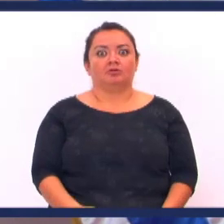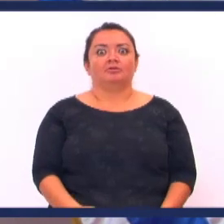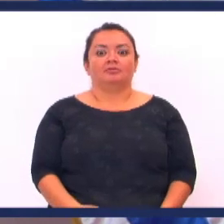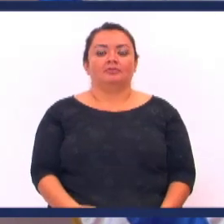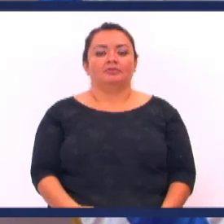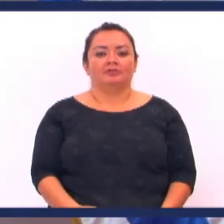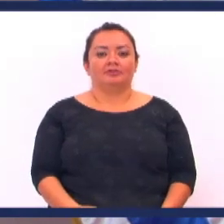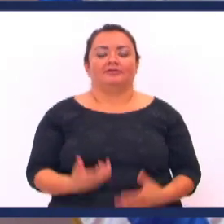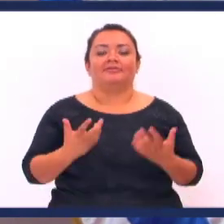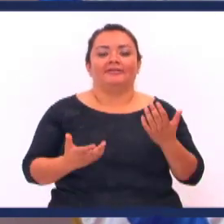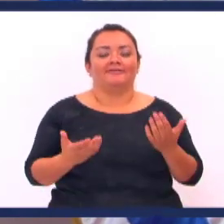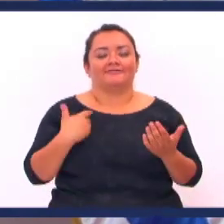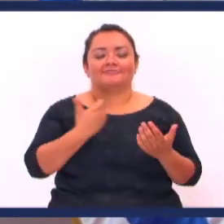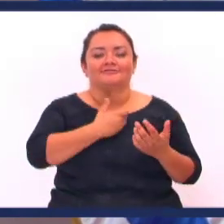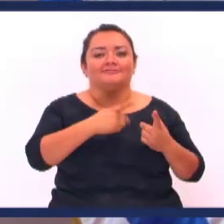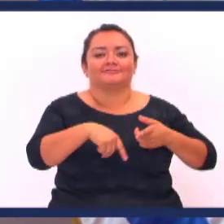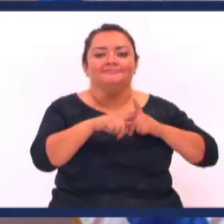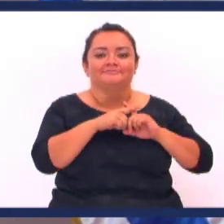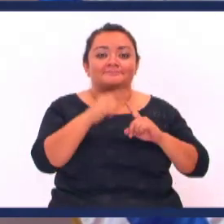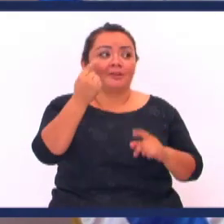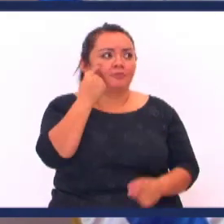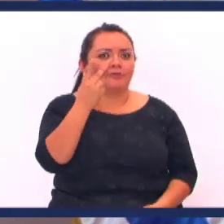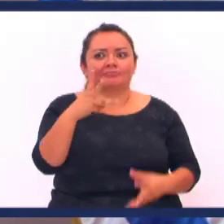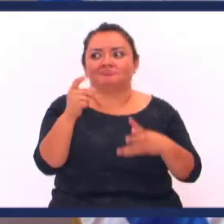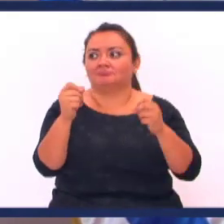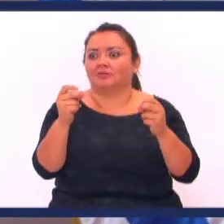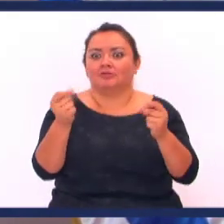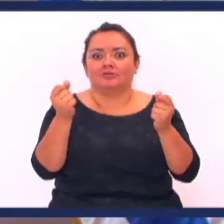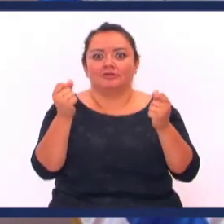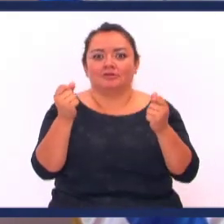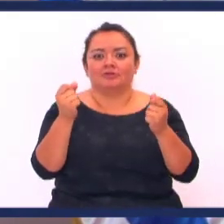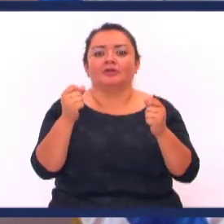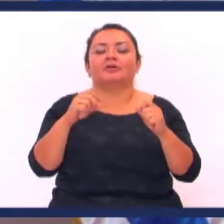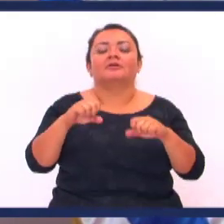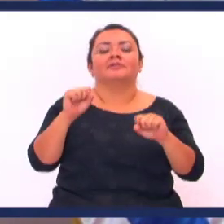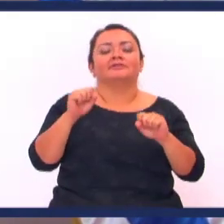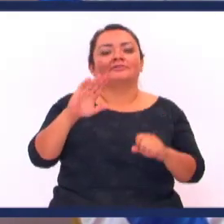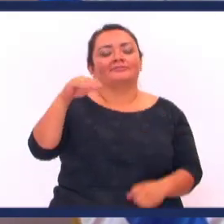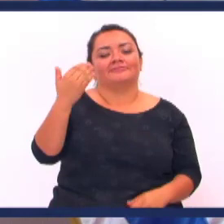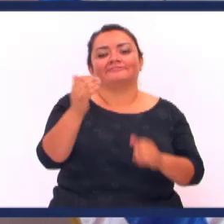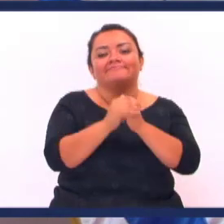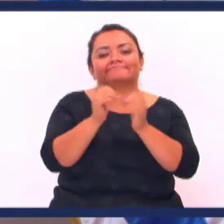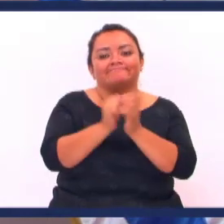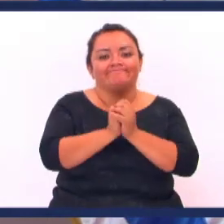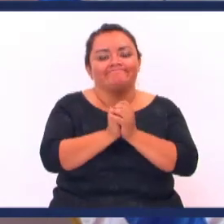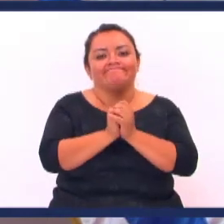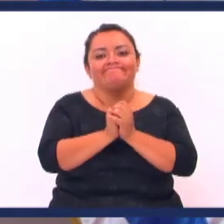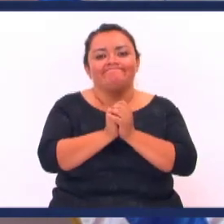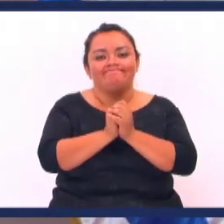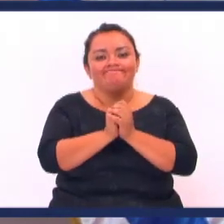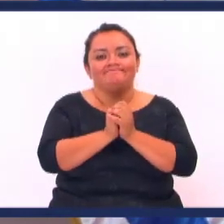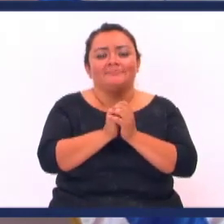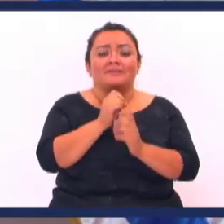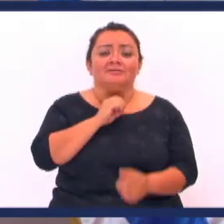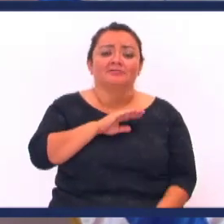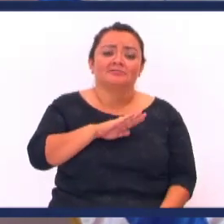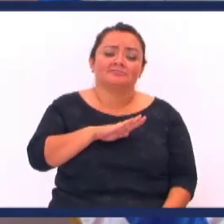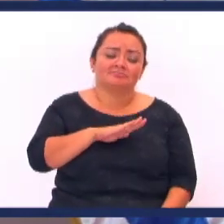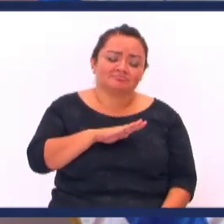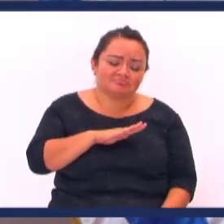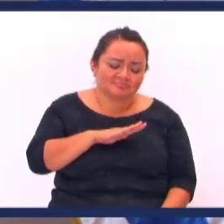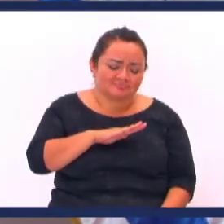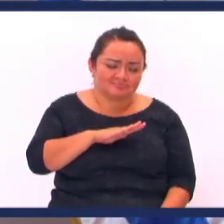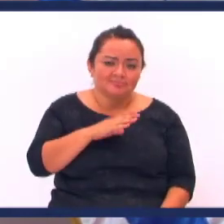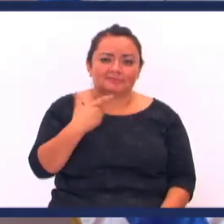Ajá Como muchos cristianos Que buscamos Soluciones baratas Para problemas A largo plazo La depresión Ese día